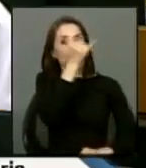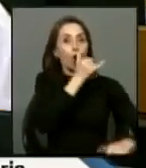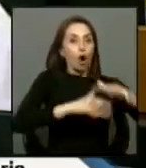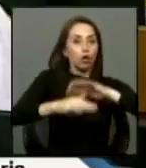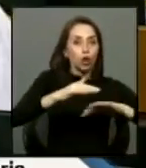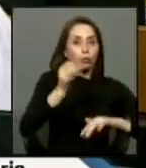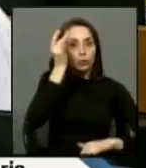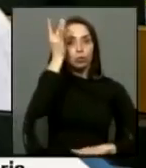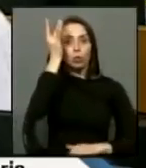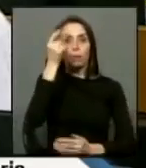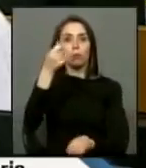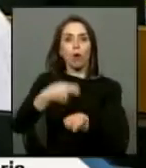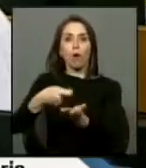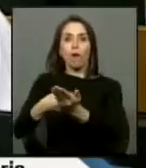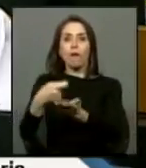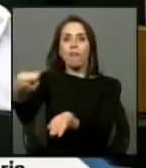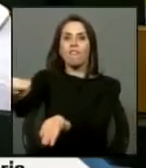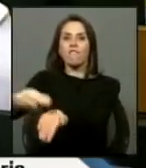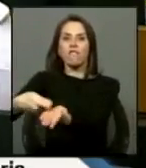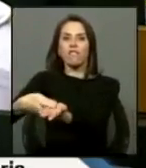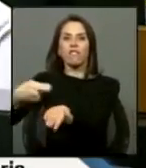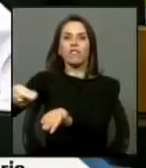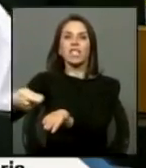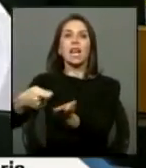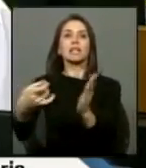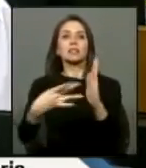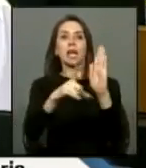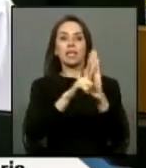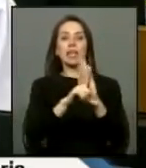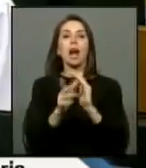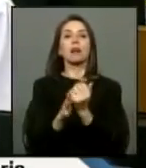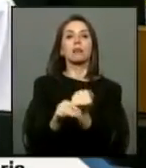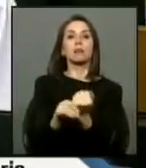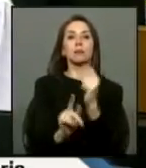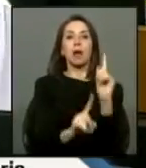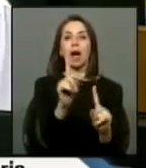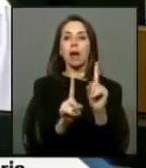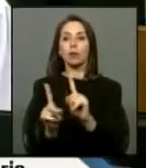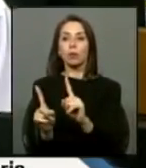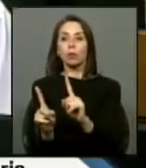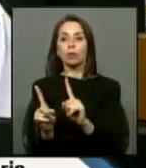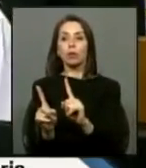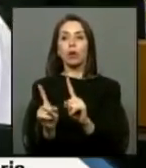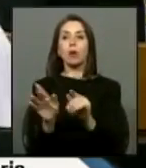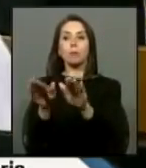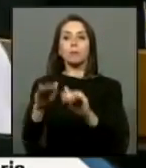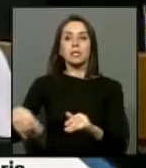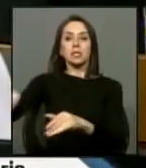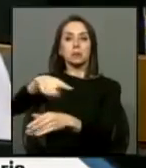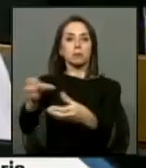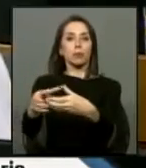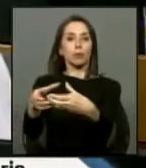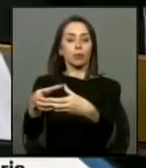sabiendo del financiamiento ilegal de todas estas trucherías que hacen algunos que parecen son del mismo sector